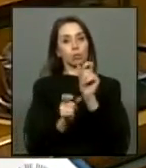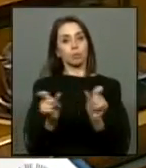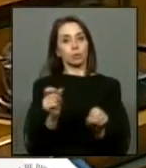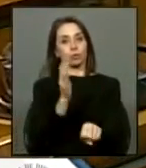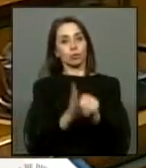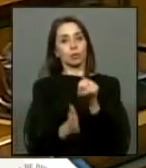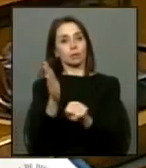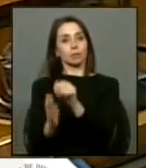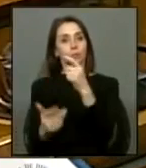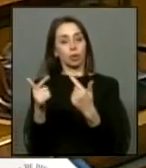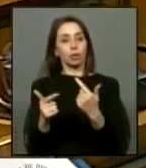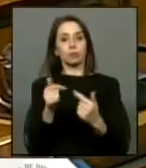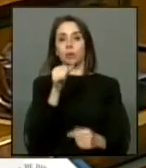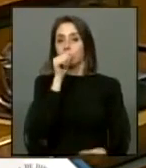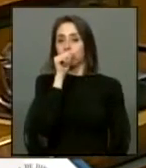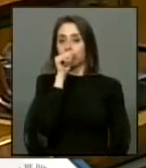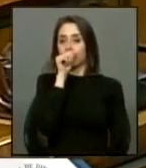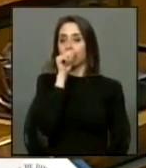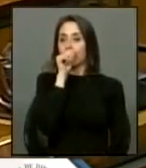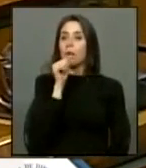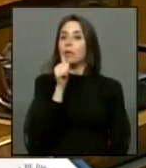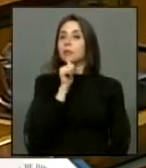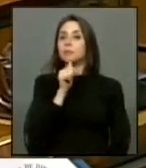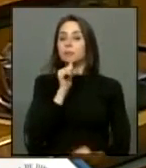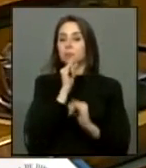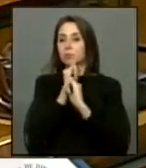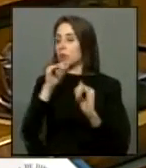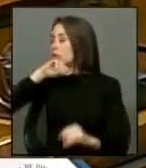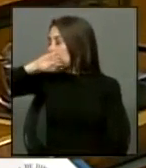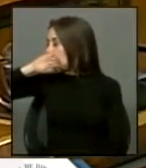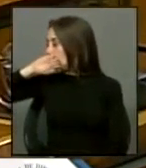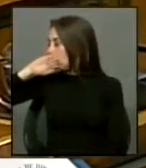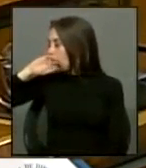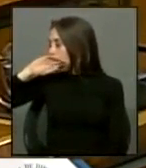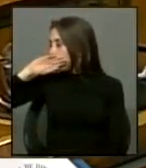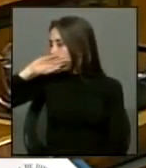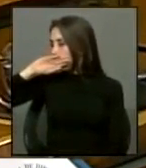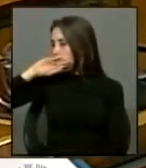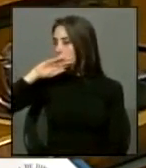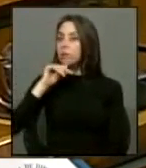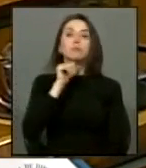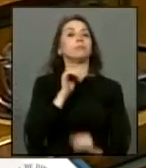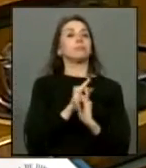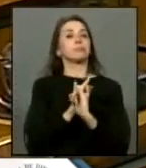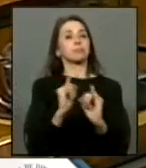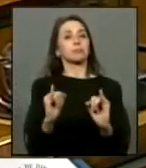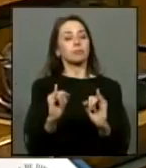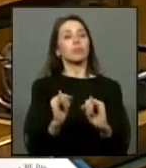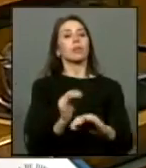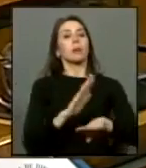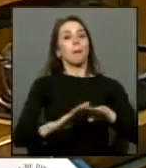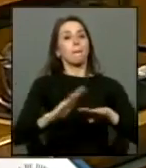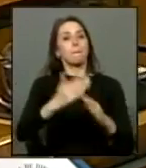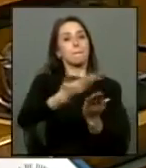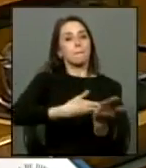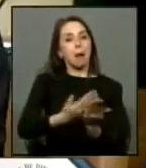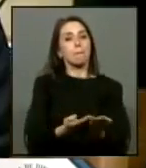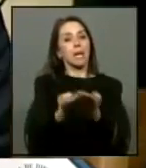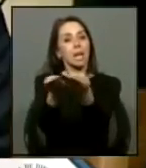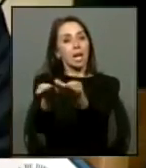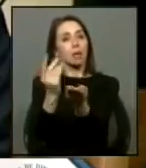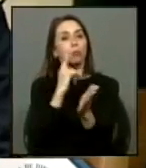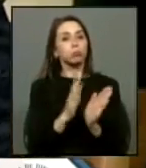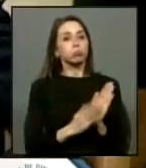todavía les falta esa información que es lo que han pedido las distintas instancias papeles que acrediten